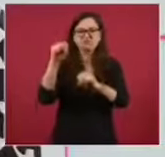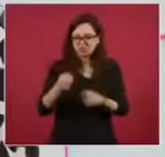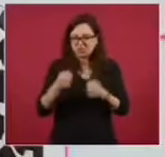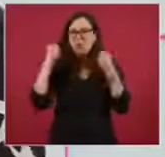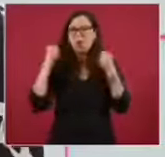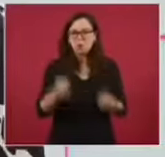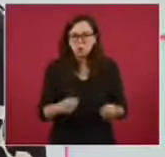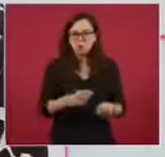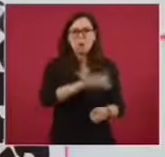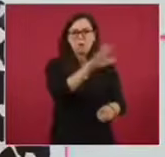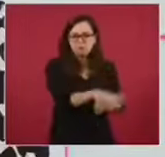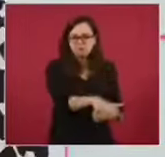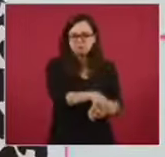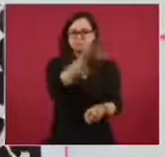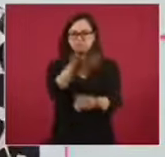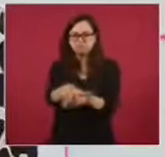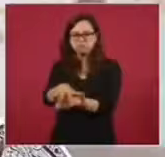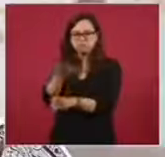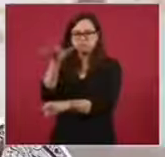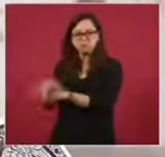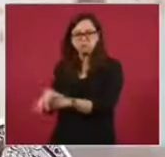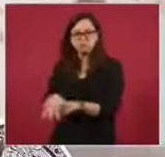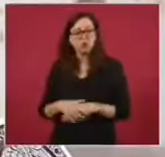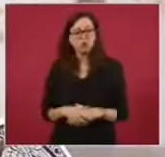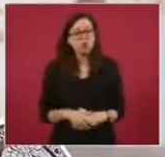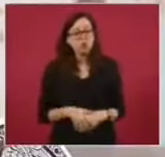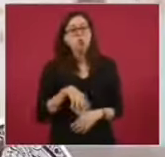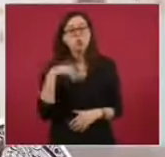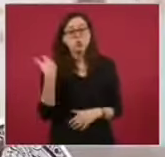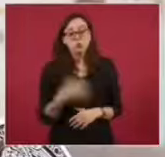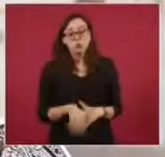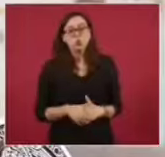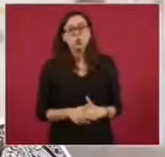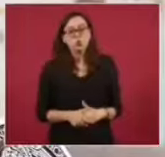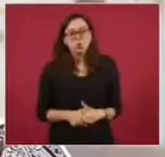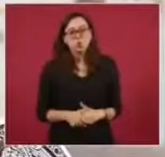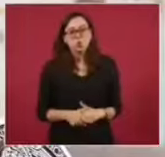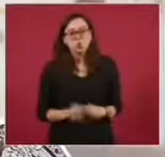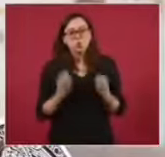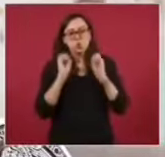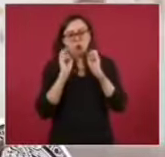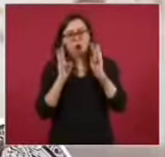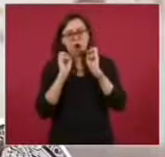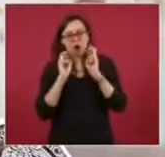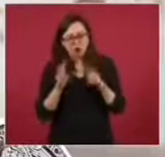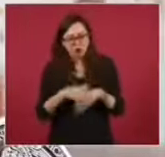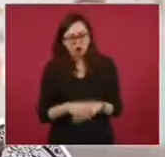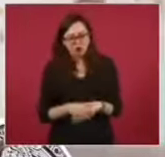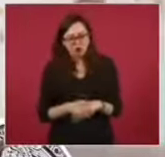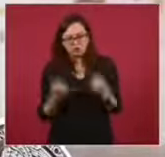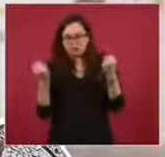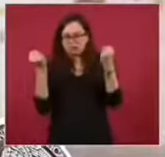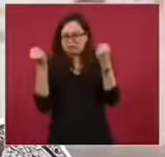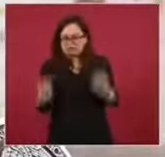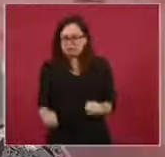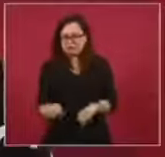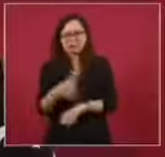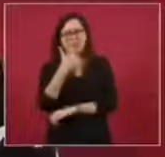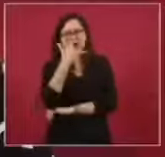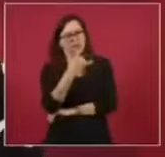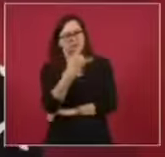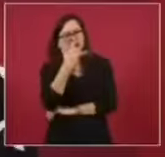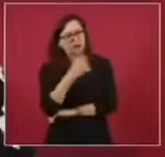Pero, oigan, ¿qué dictadura más rara? Donde se puede criticar al presidente y al gobierno en radio,